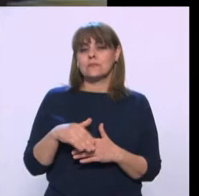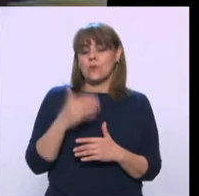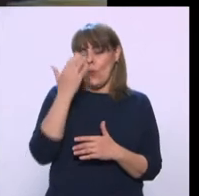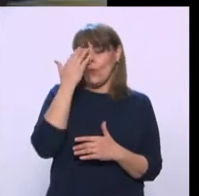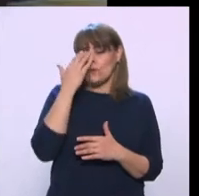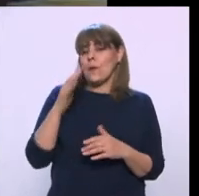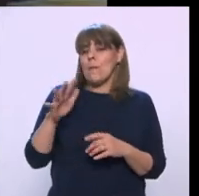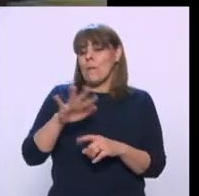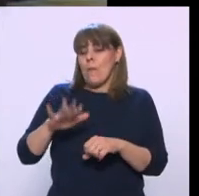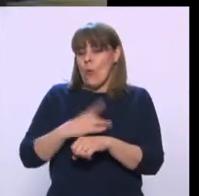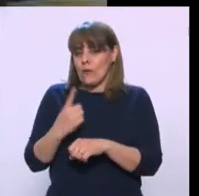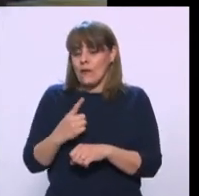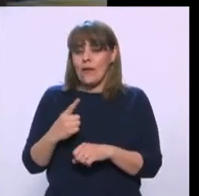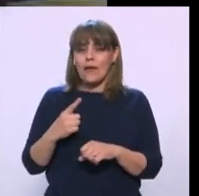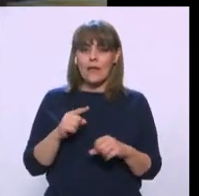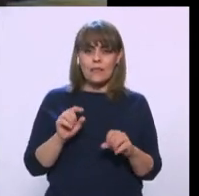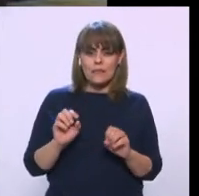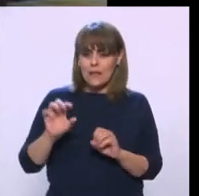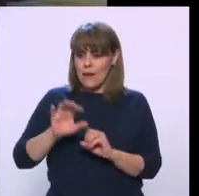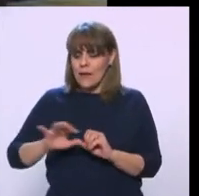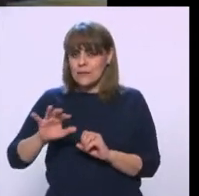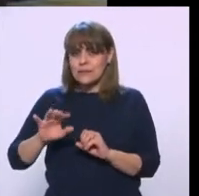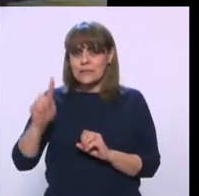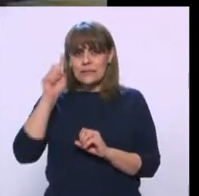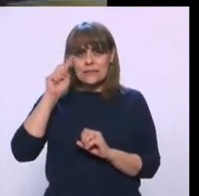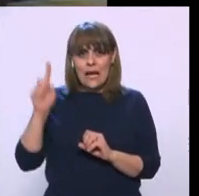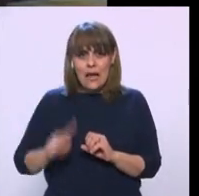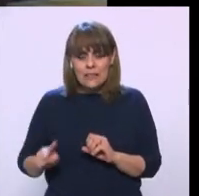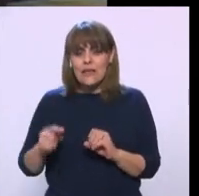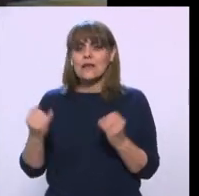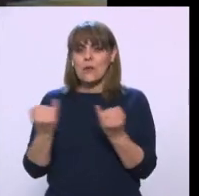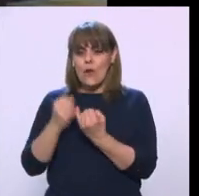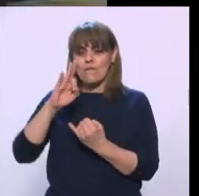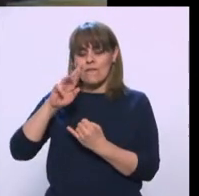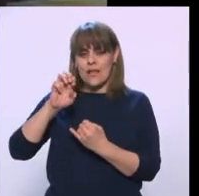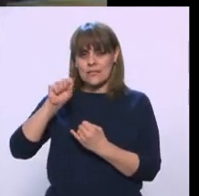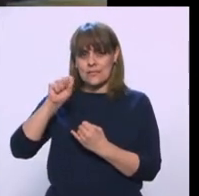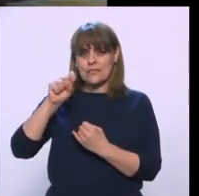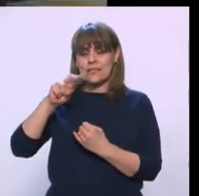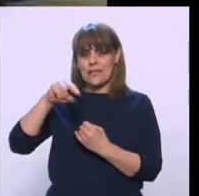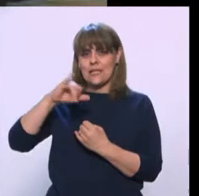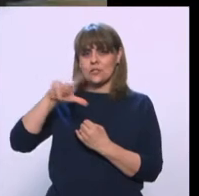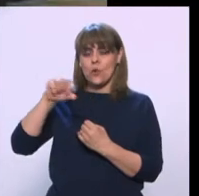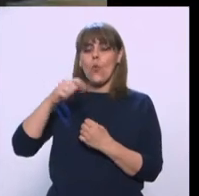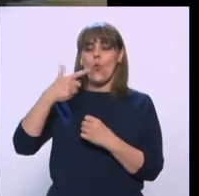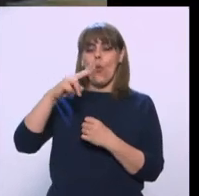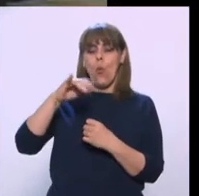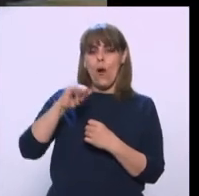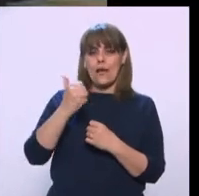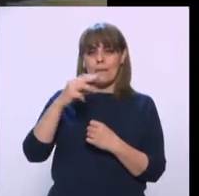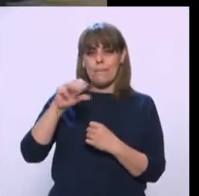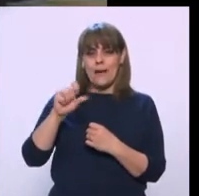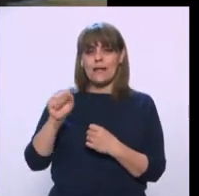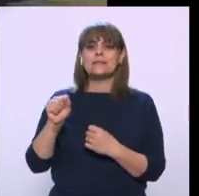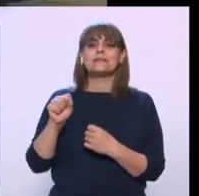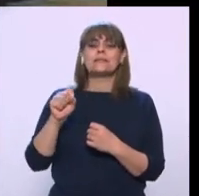sea otra región. Fresnillo, Zacatecas, Guaymas, Cajeme, Jujutla,